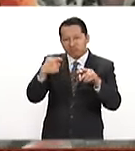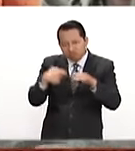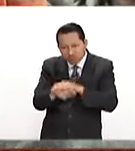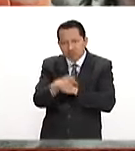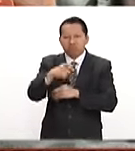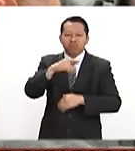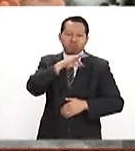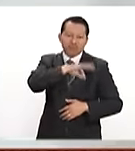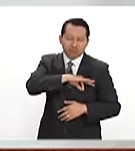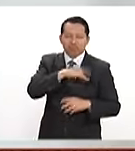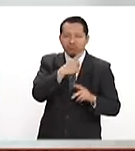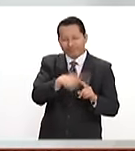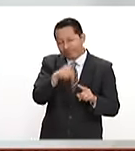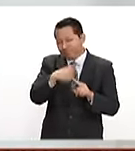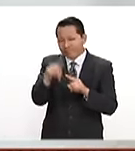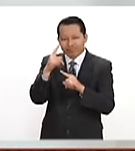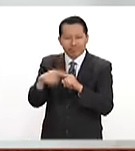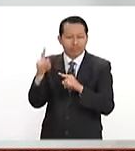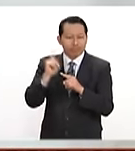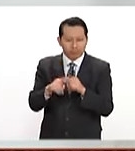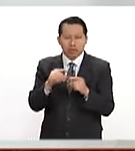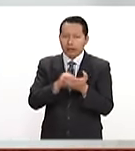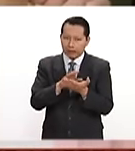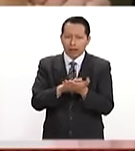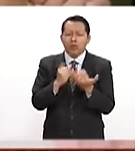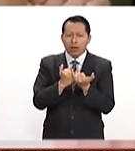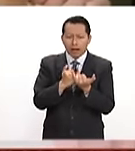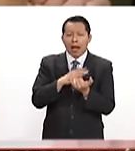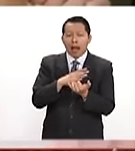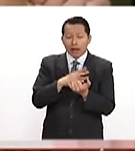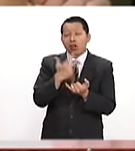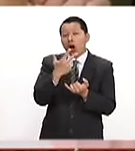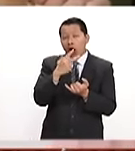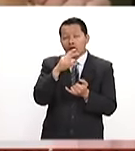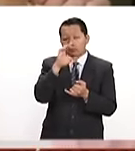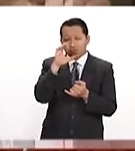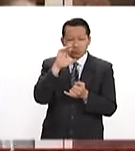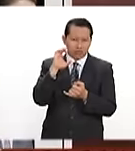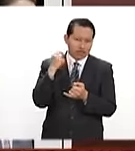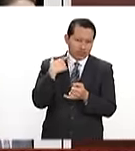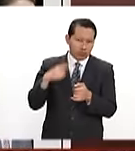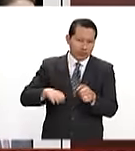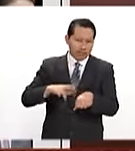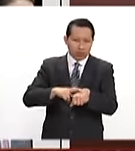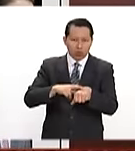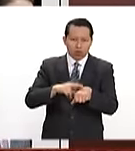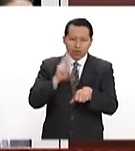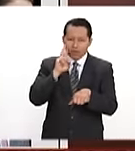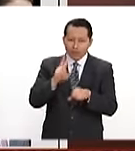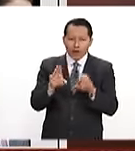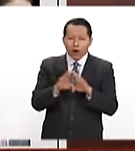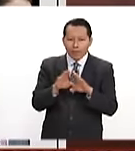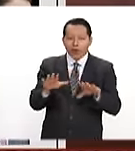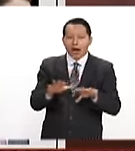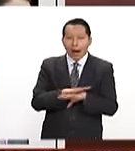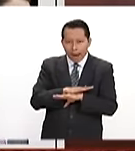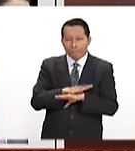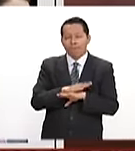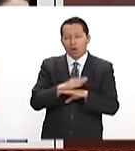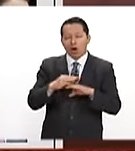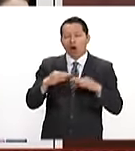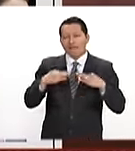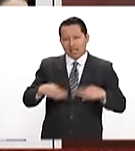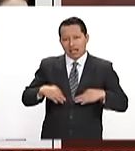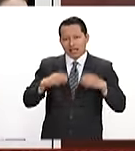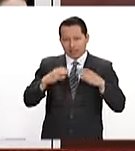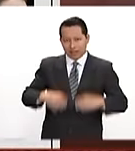recursos de procedencia ilícita. También presenta ocho fotografías del exgobernador donde se observan los cambios físicos que ha experimentado